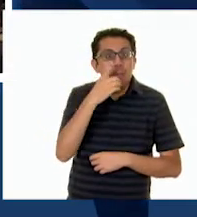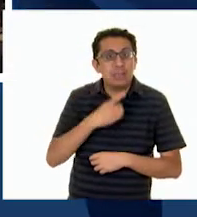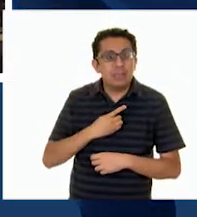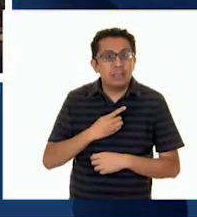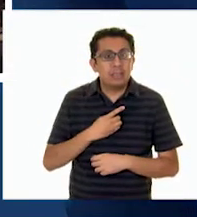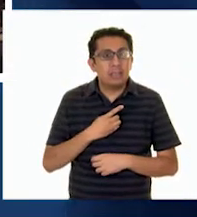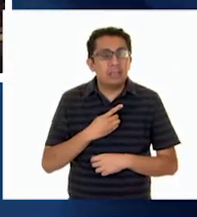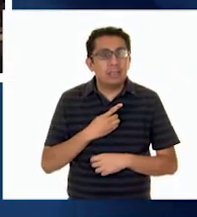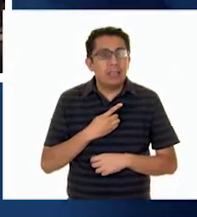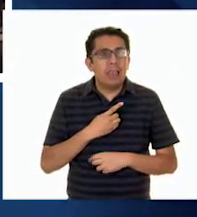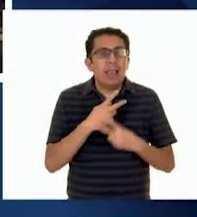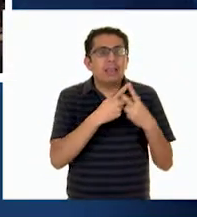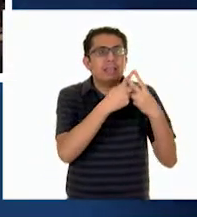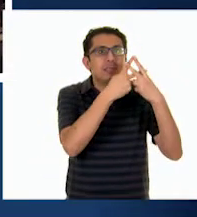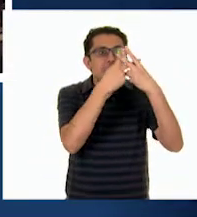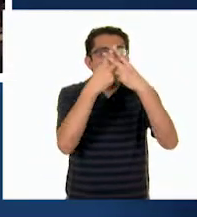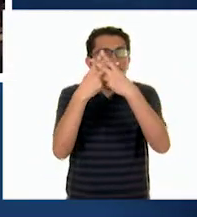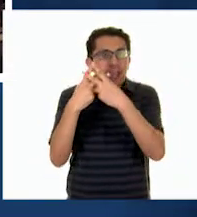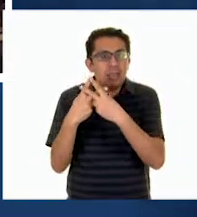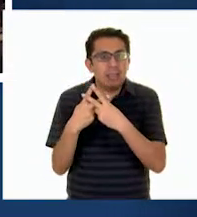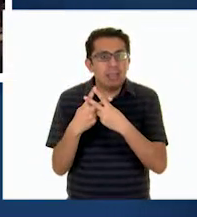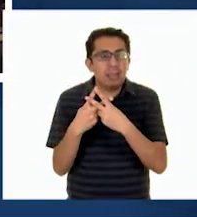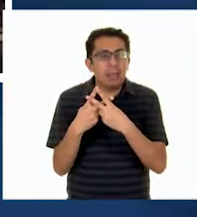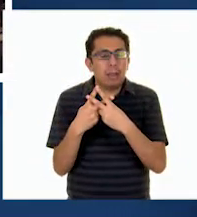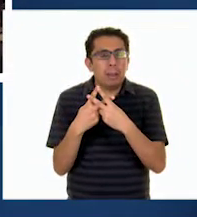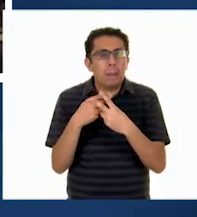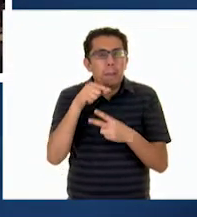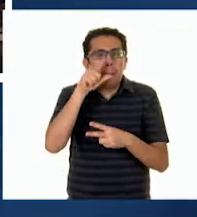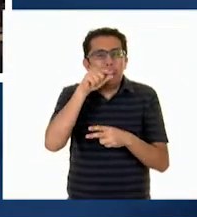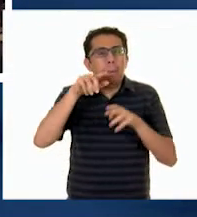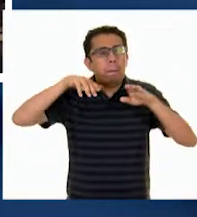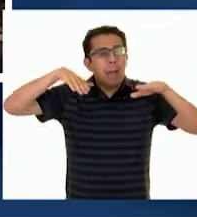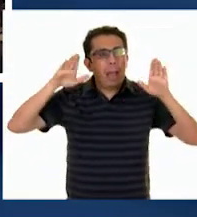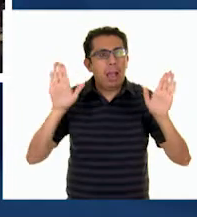estrella, pájaro,